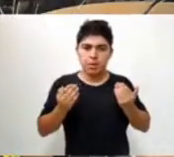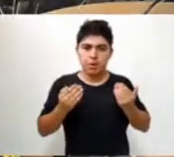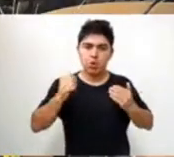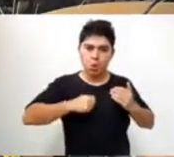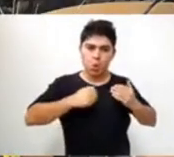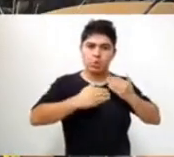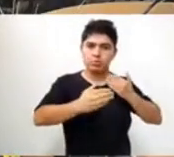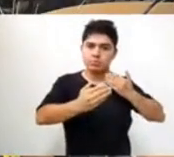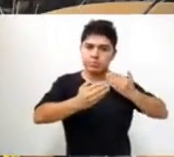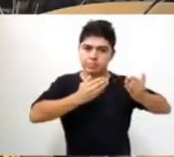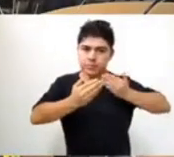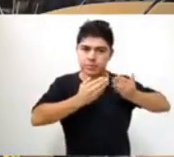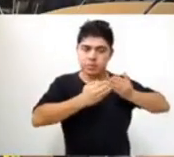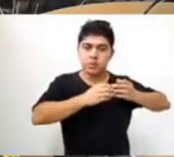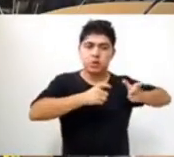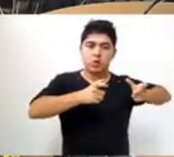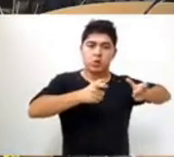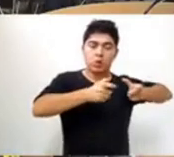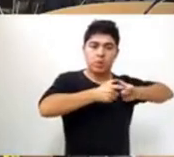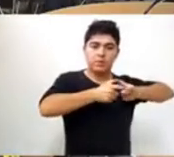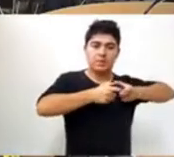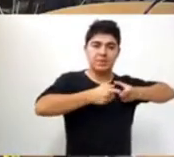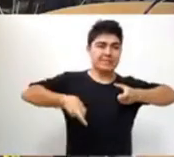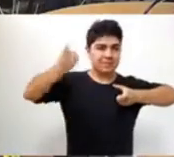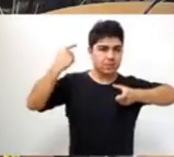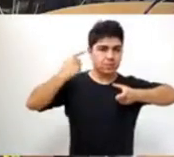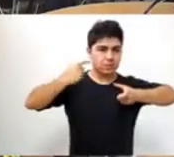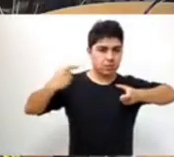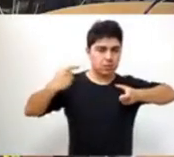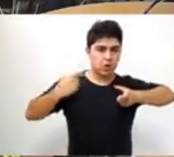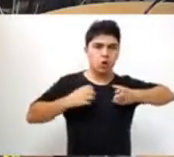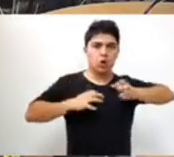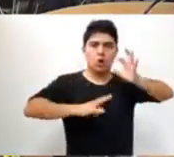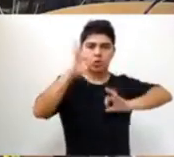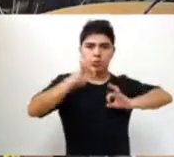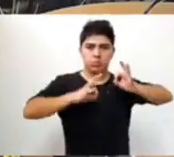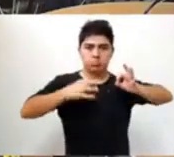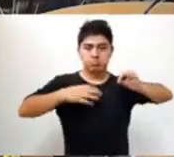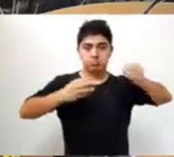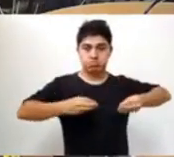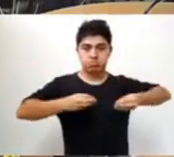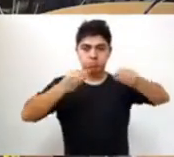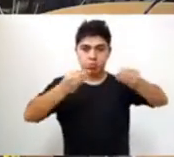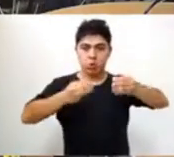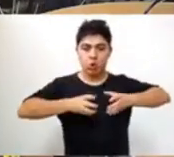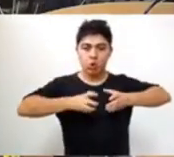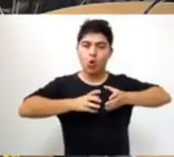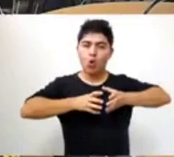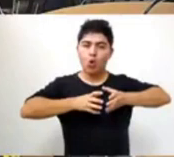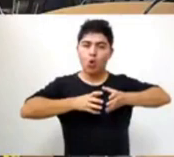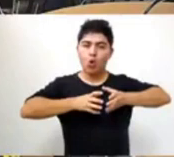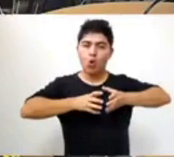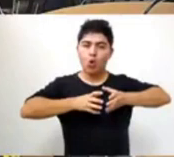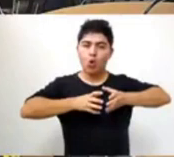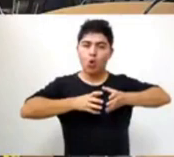en la comisión de la semana pasada a este proyecto que presentamos desde nuestro bloque, lo cual